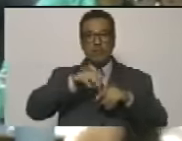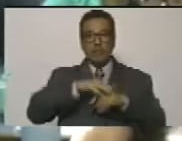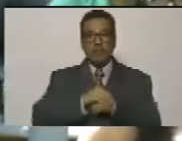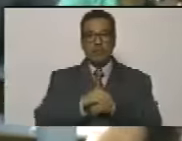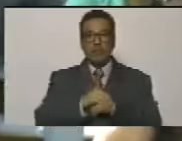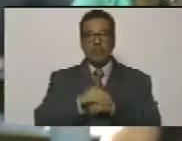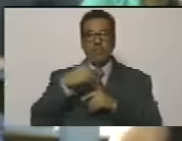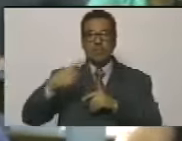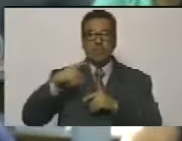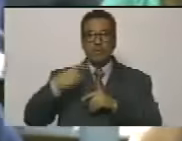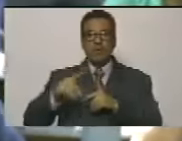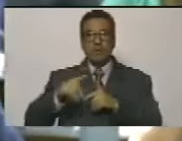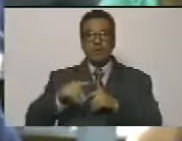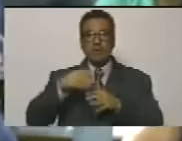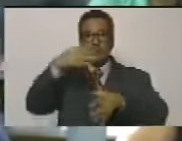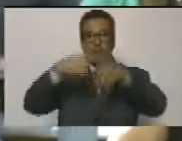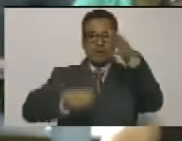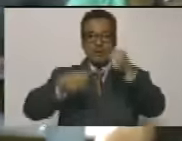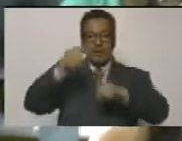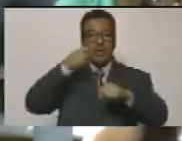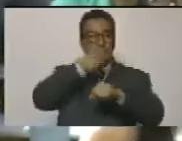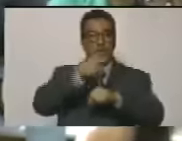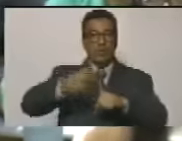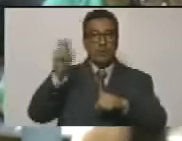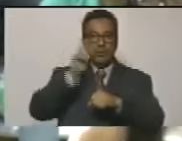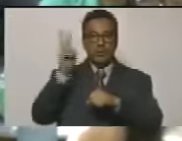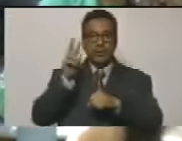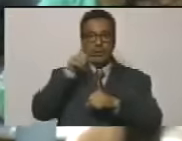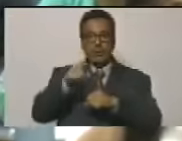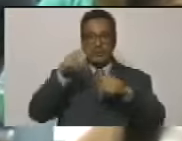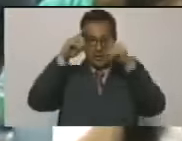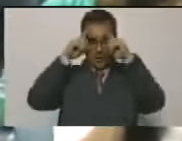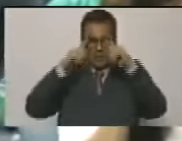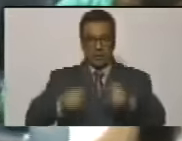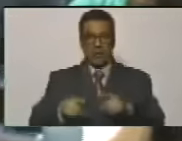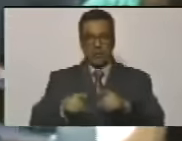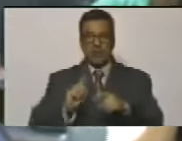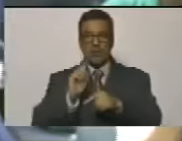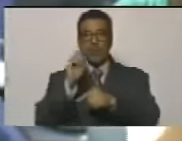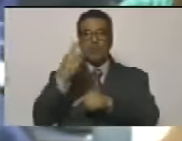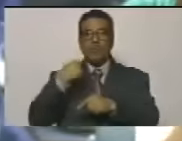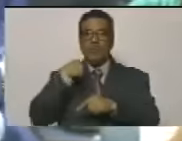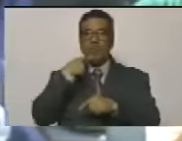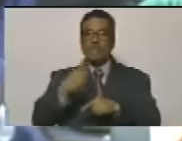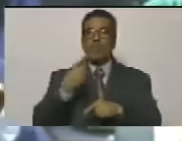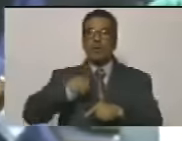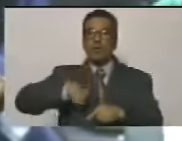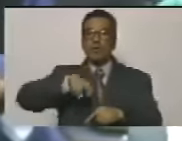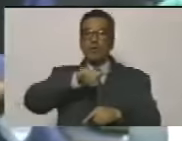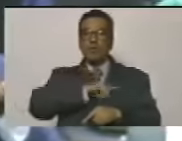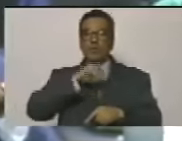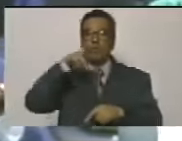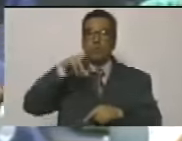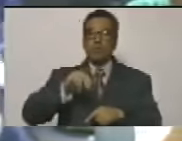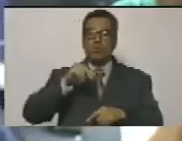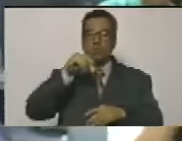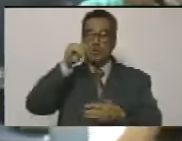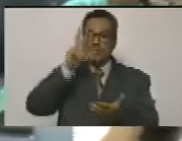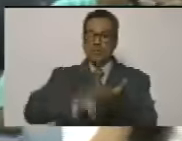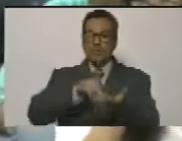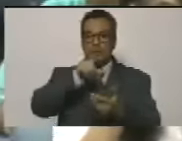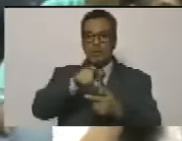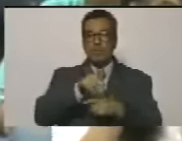derecho a la comuna del pueblo venezolano a tomar decisión y son los primeros que dicen nosotros jamás aceptaríamos eso